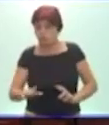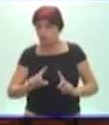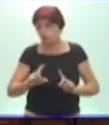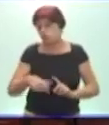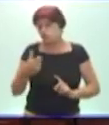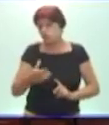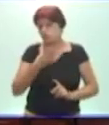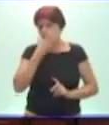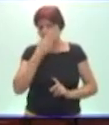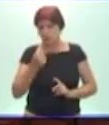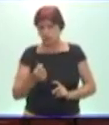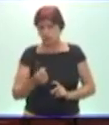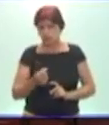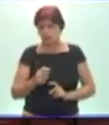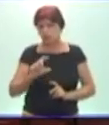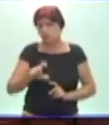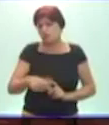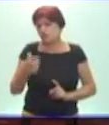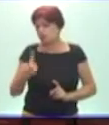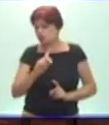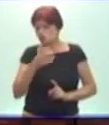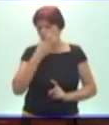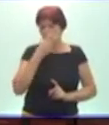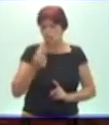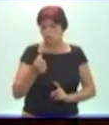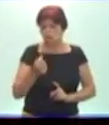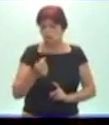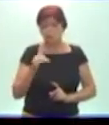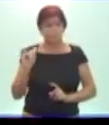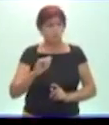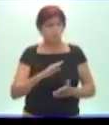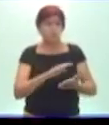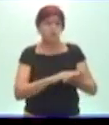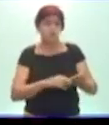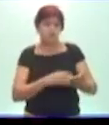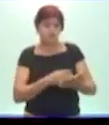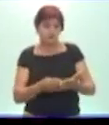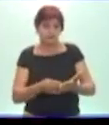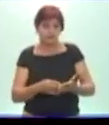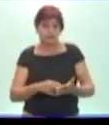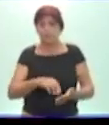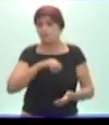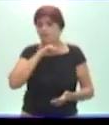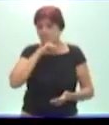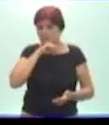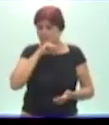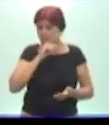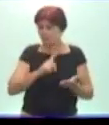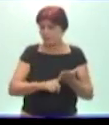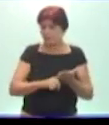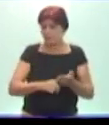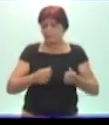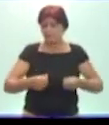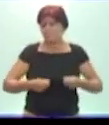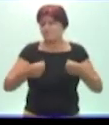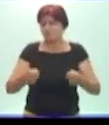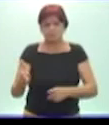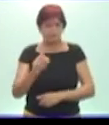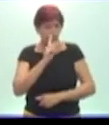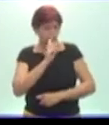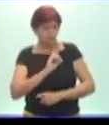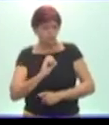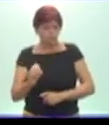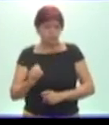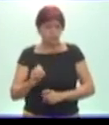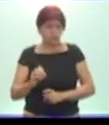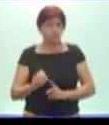no le gusta, pero además también el horario. Entonces, no siempre papá y mamá tienen que imponer, no, hay que a través de la